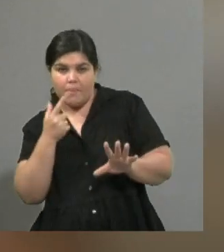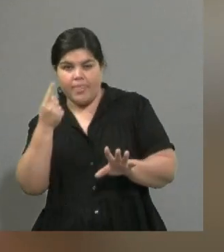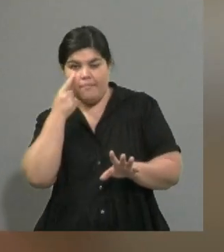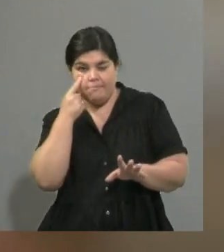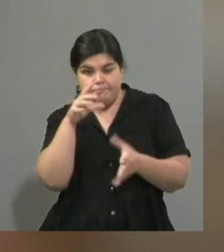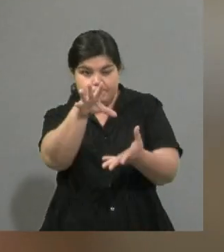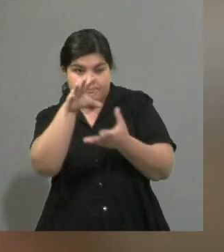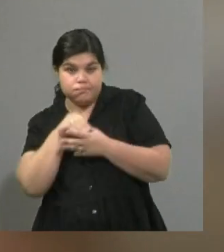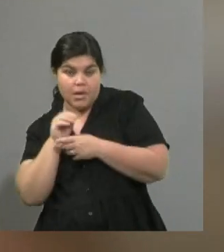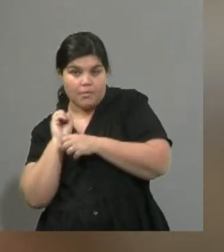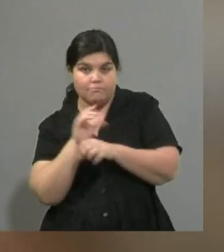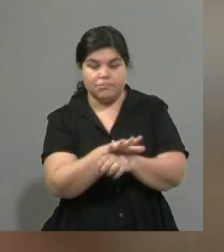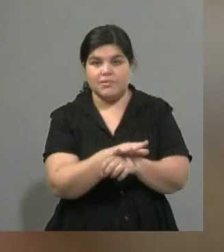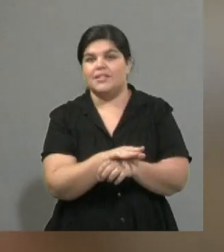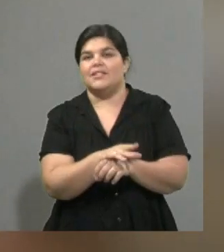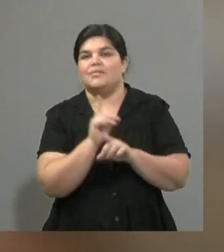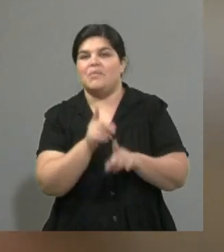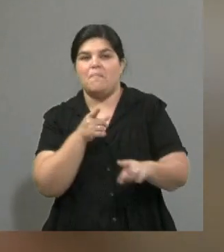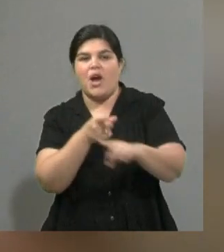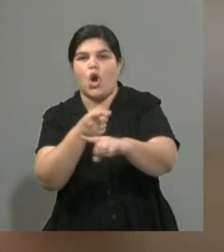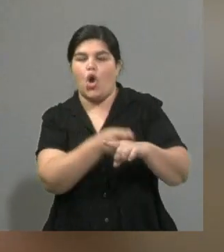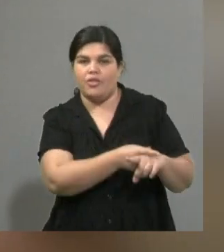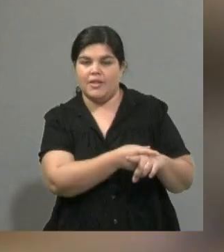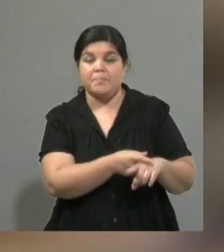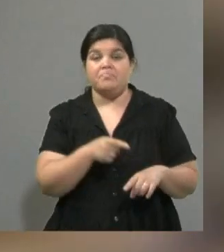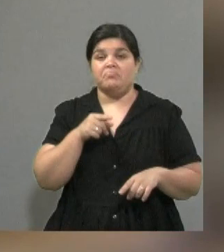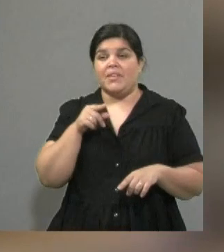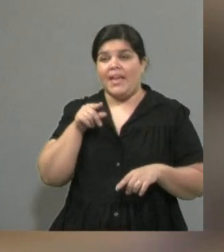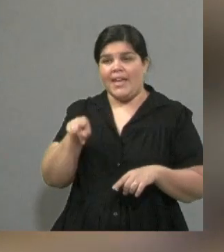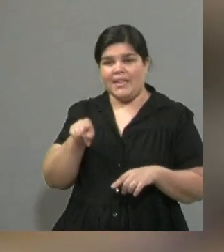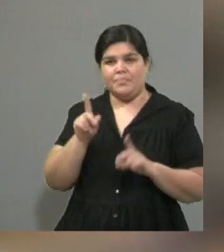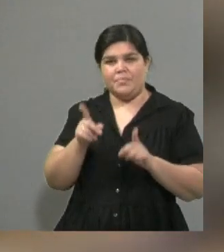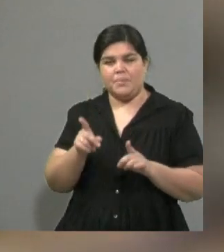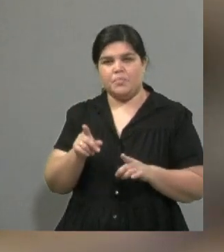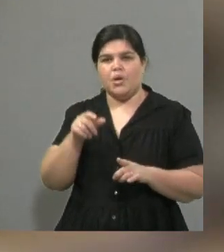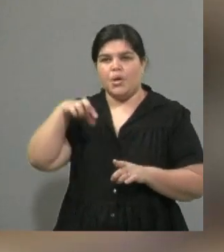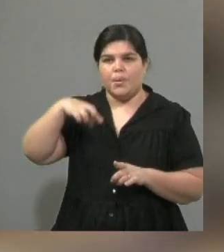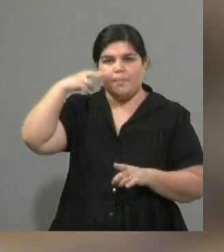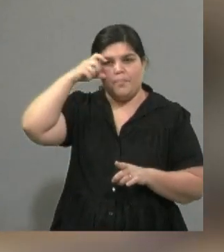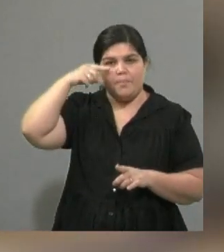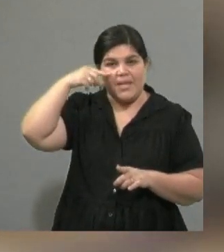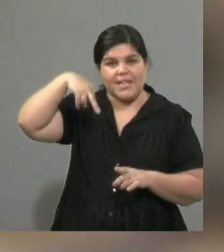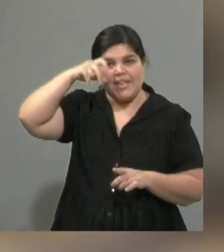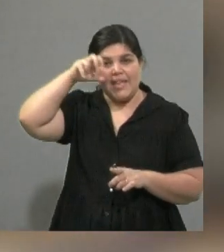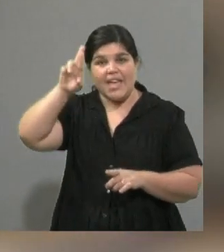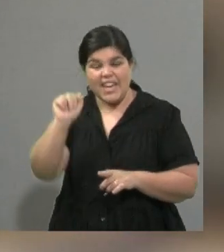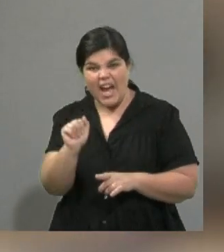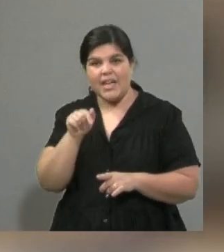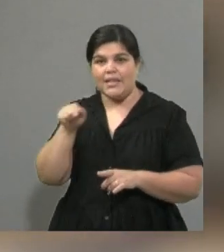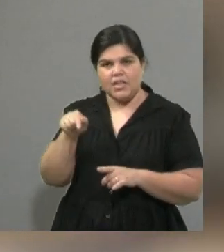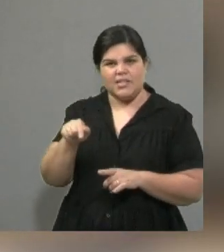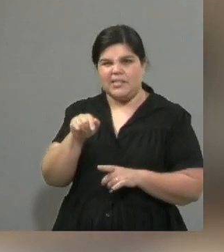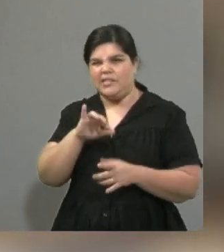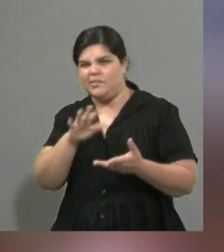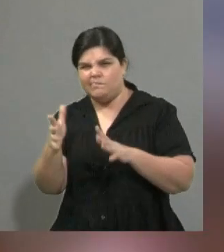repuntar un poco porque de por sí viene muy mal en las encuestas Sichel y Gabriel Boric, sería el que hasta ahora las encuestas le darían como el que